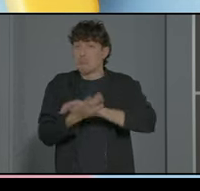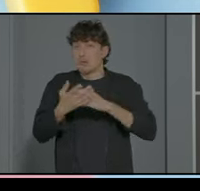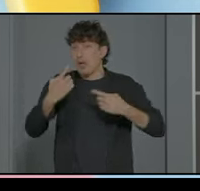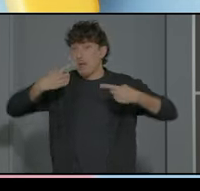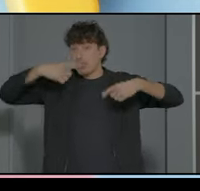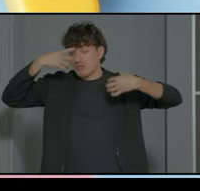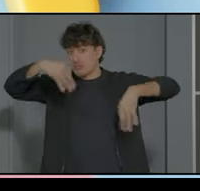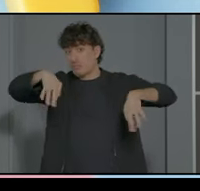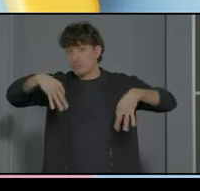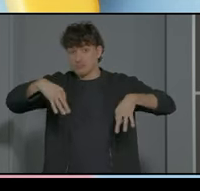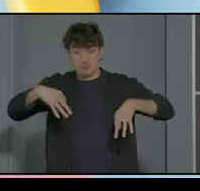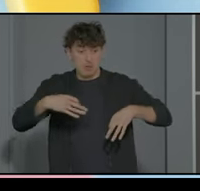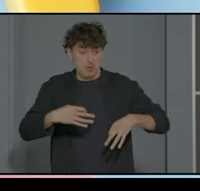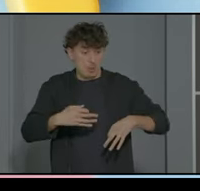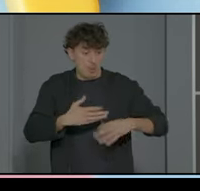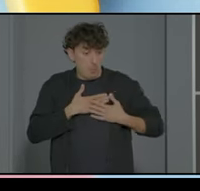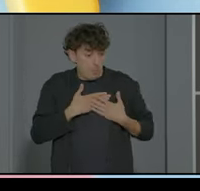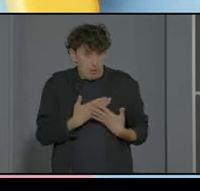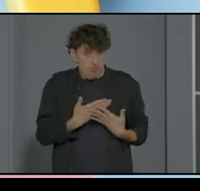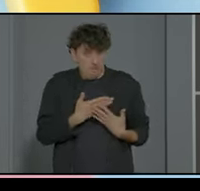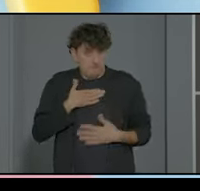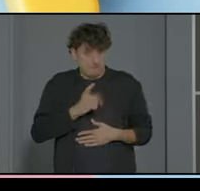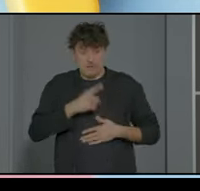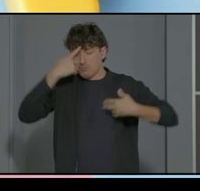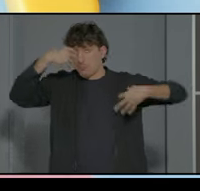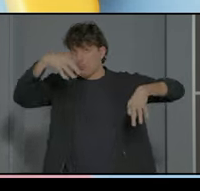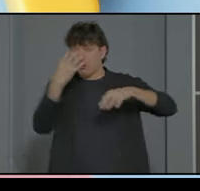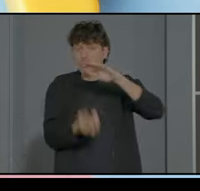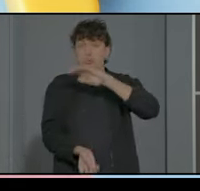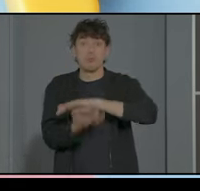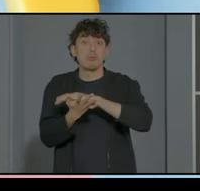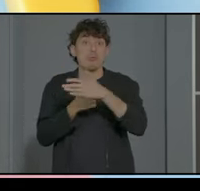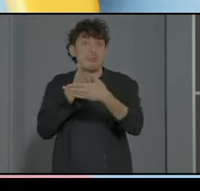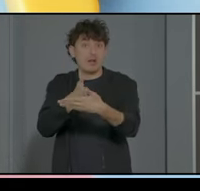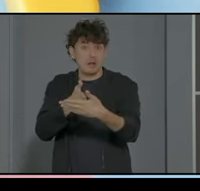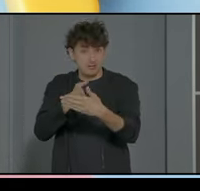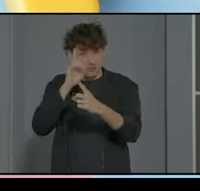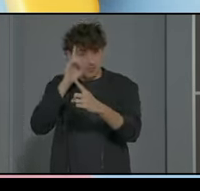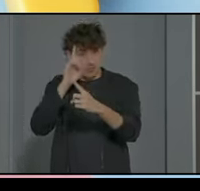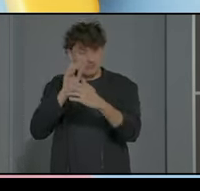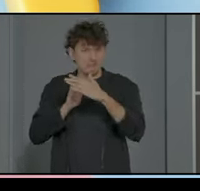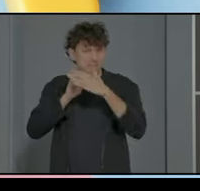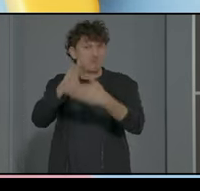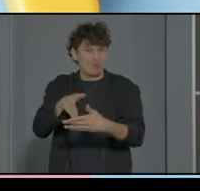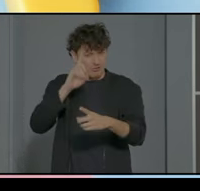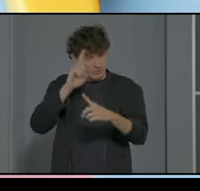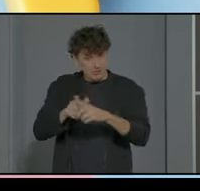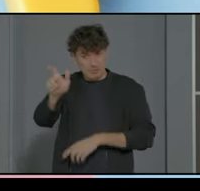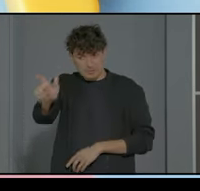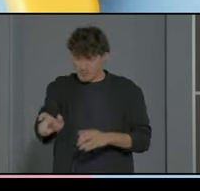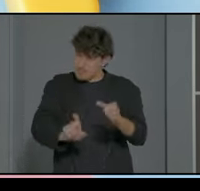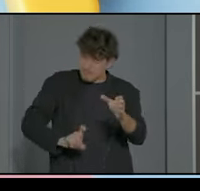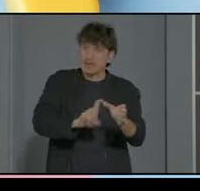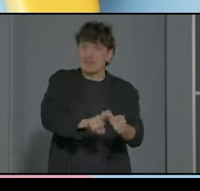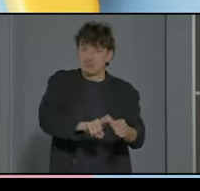manera voluntaria pero esas barreras se dan para que esa persona pueda participar como el resto si no